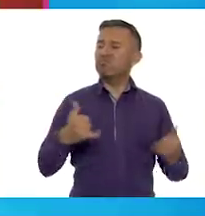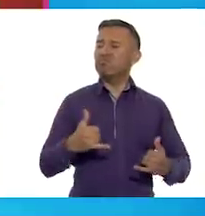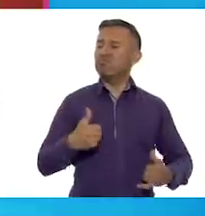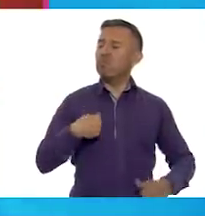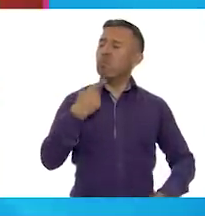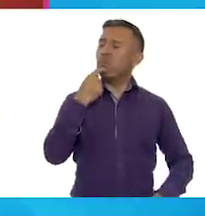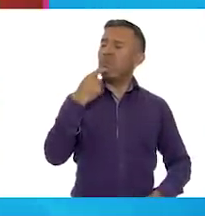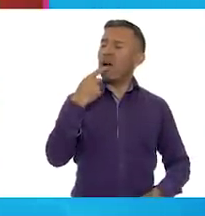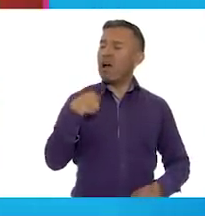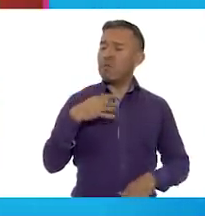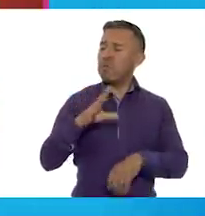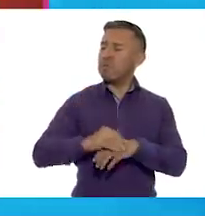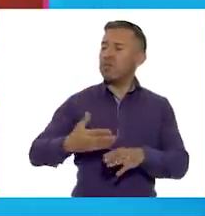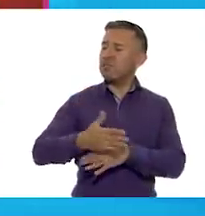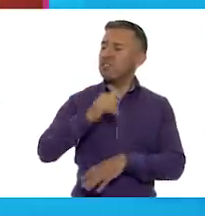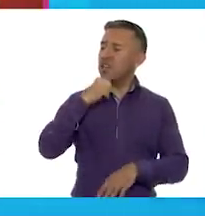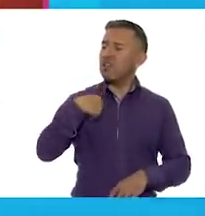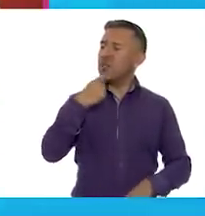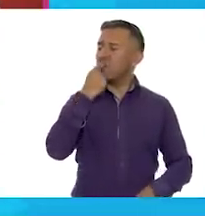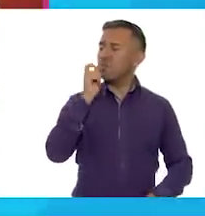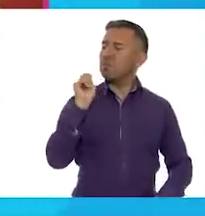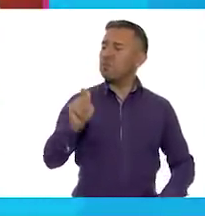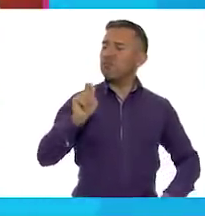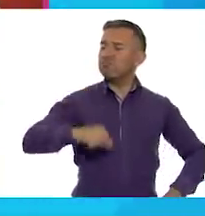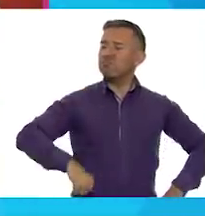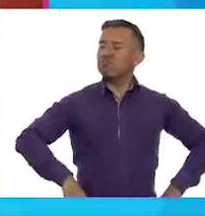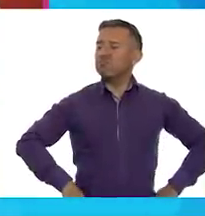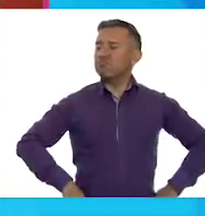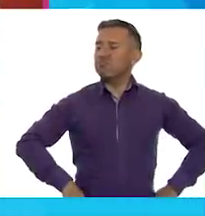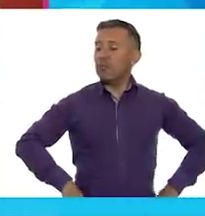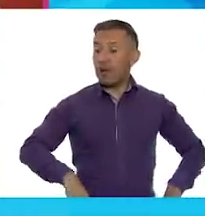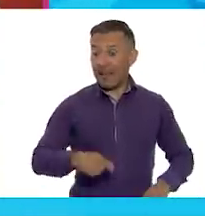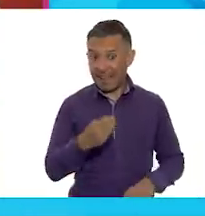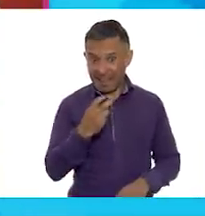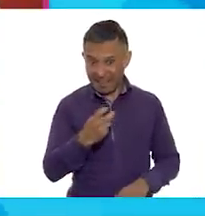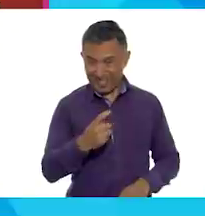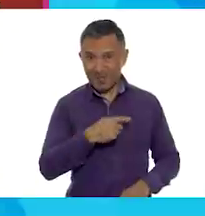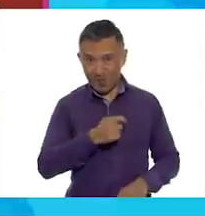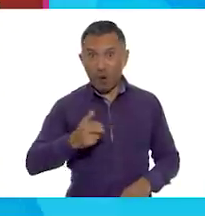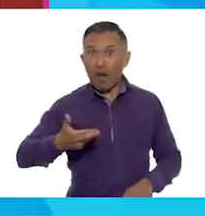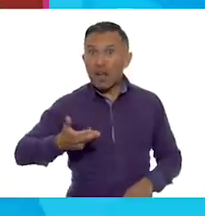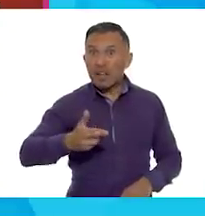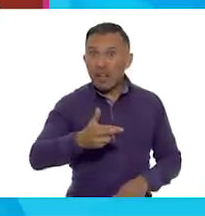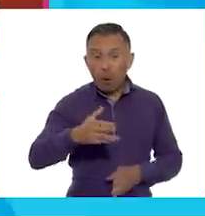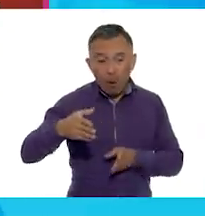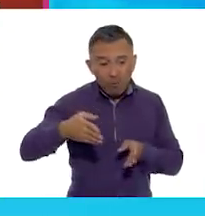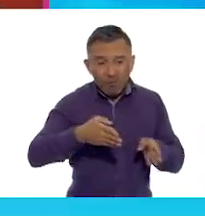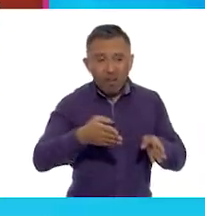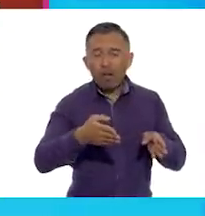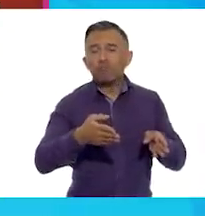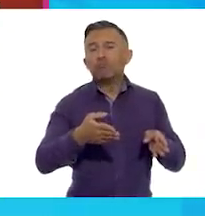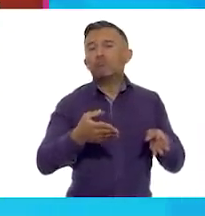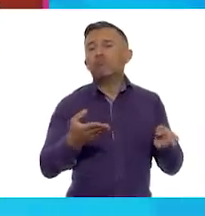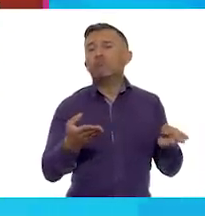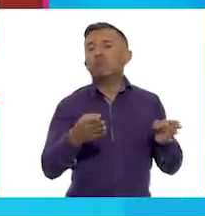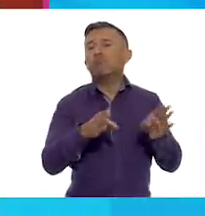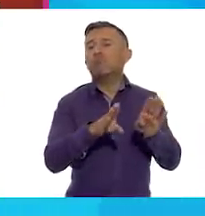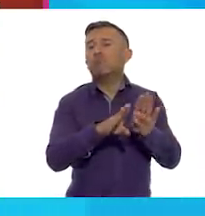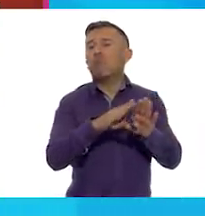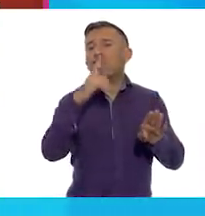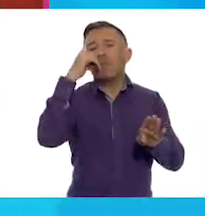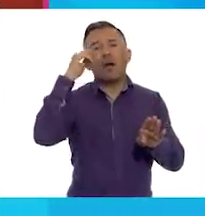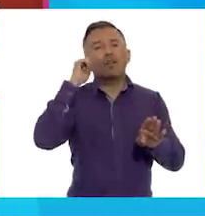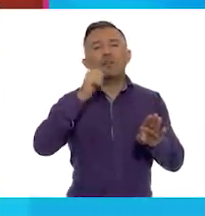dictador al tío. Desde ese día, la senda del río permaneció cerrada para siempre y para